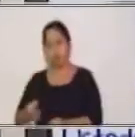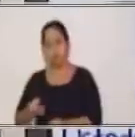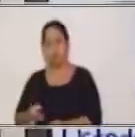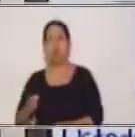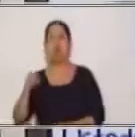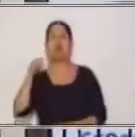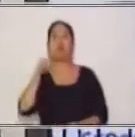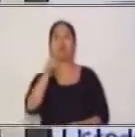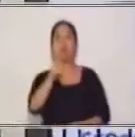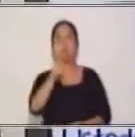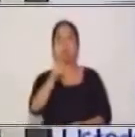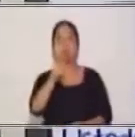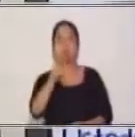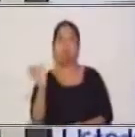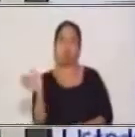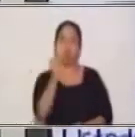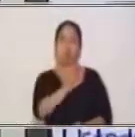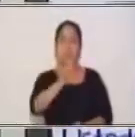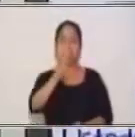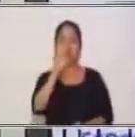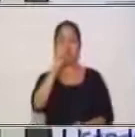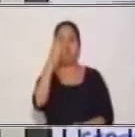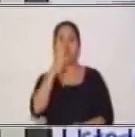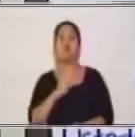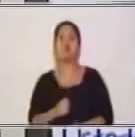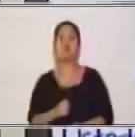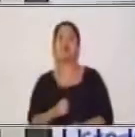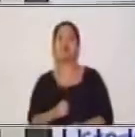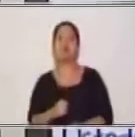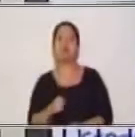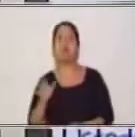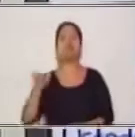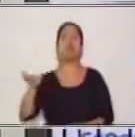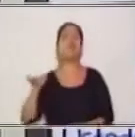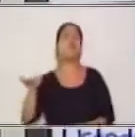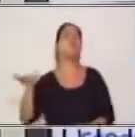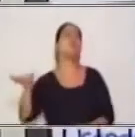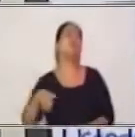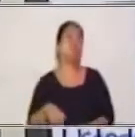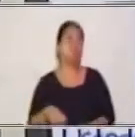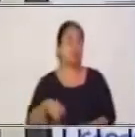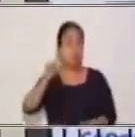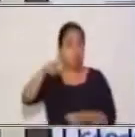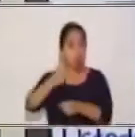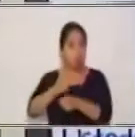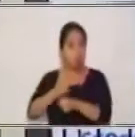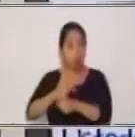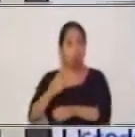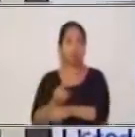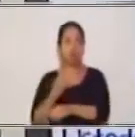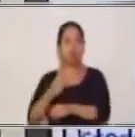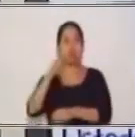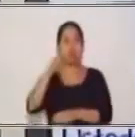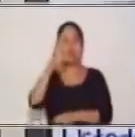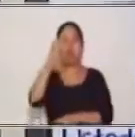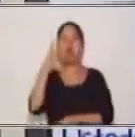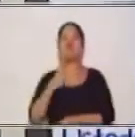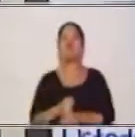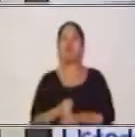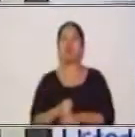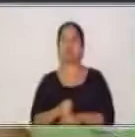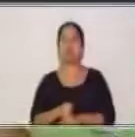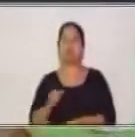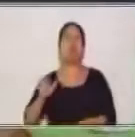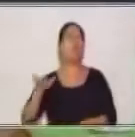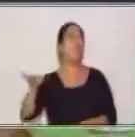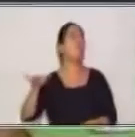el vos, que tal vez lo has escuchado más, porque en Guatemala pues utilizamos más el vos. Pero vamos a hacer un poquito, o